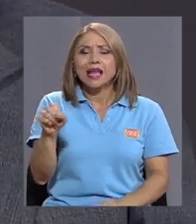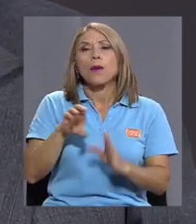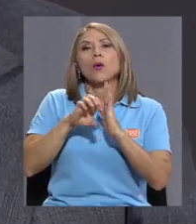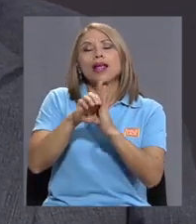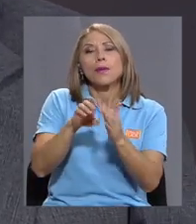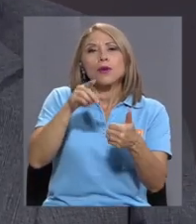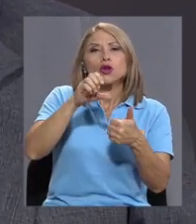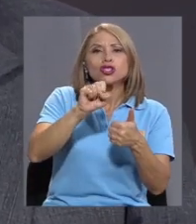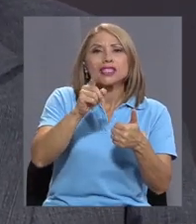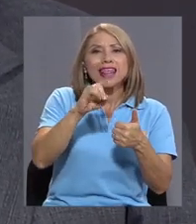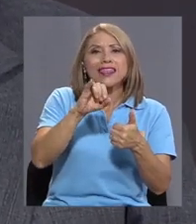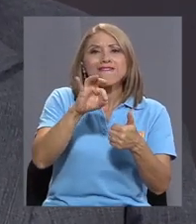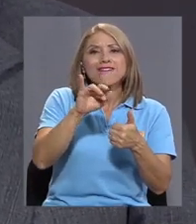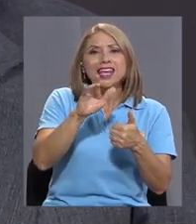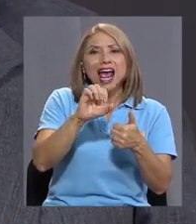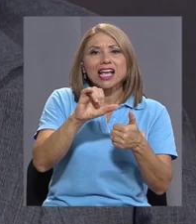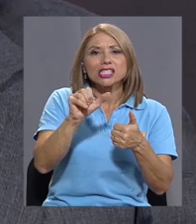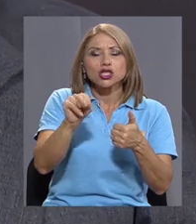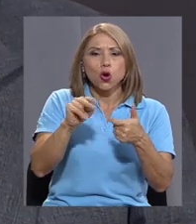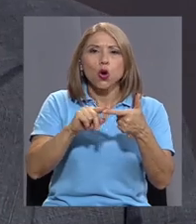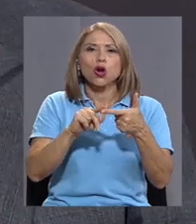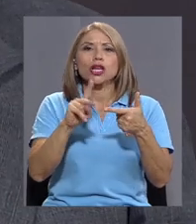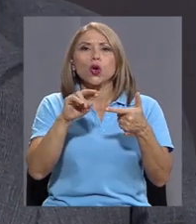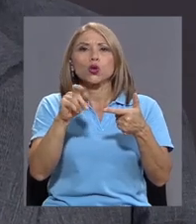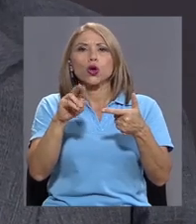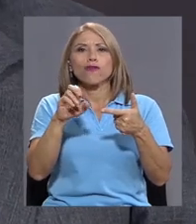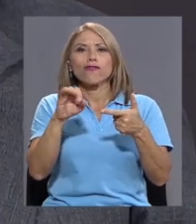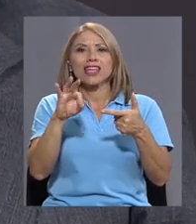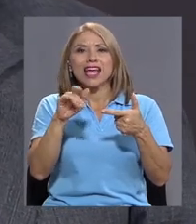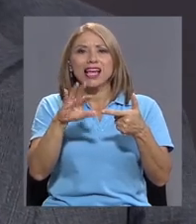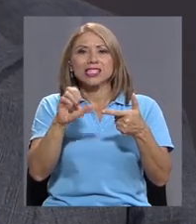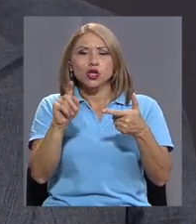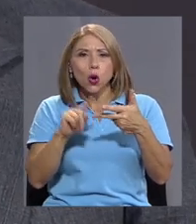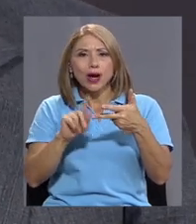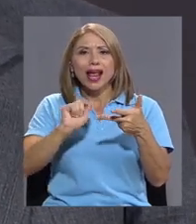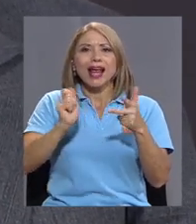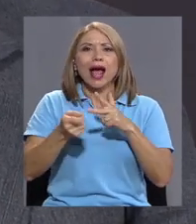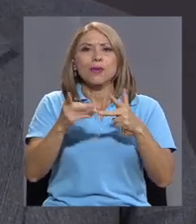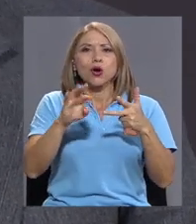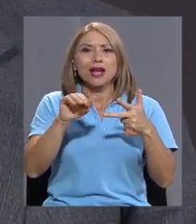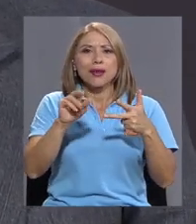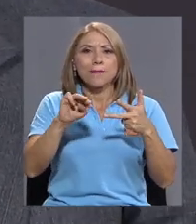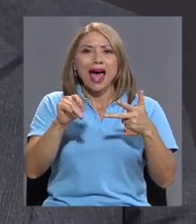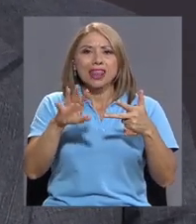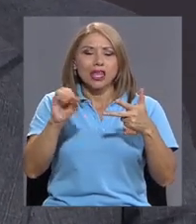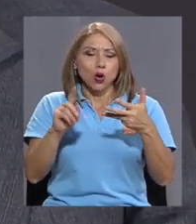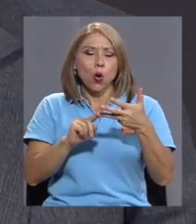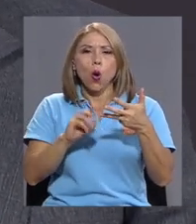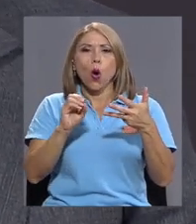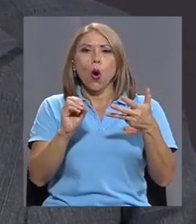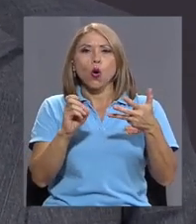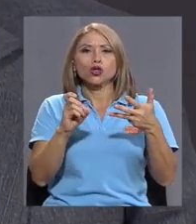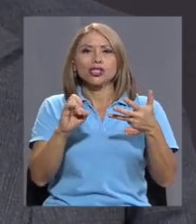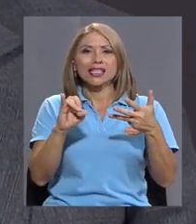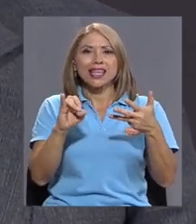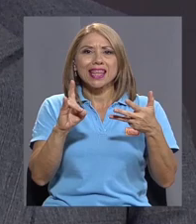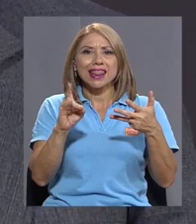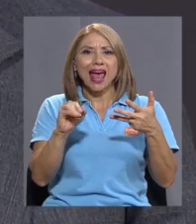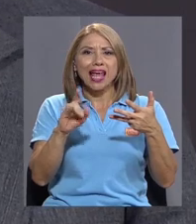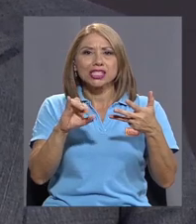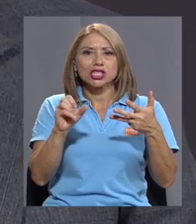acidificación, la autrofización, el cambio climático, la photochemical oxidation, la oxidación fotoquímica, perdón,